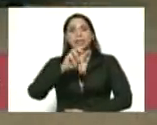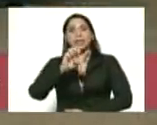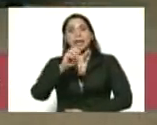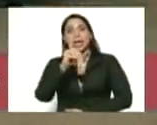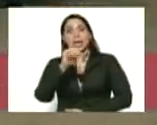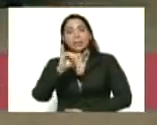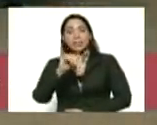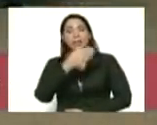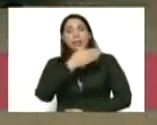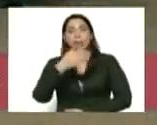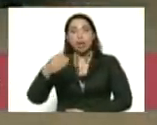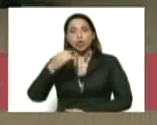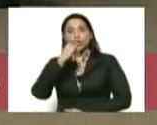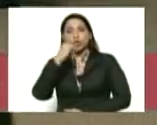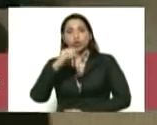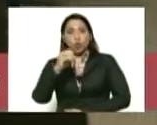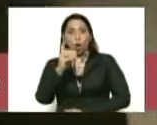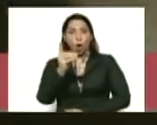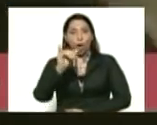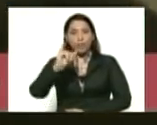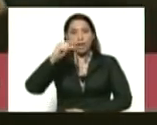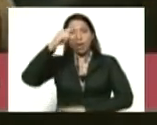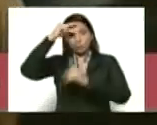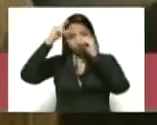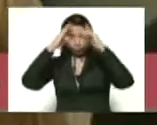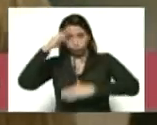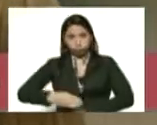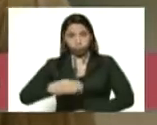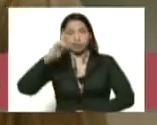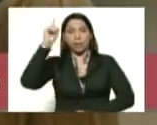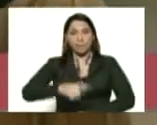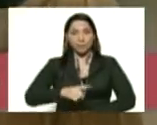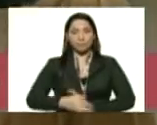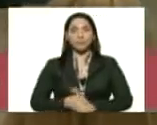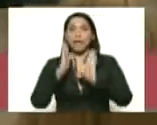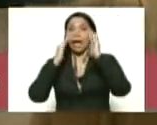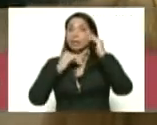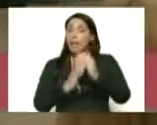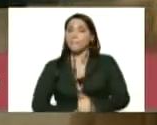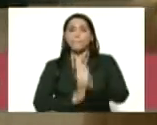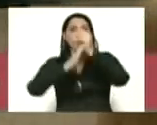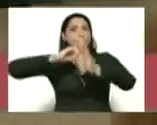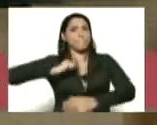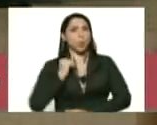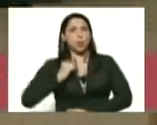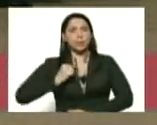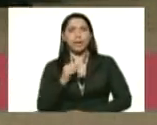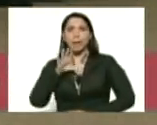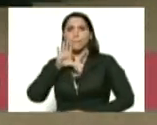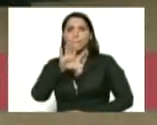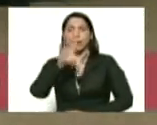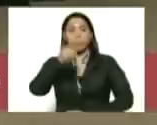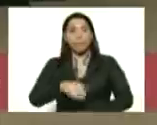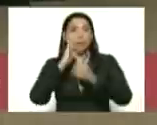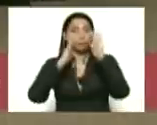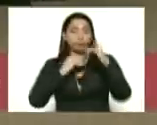de los cuatro componentes, más la milicia nacional bolivariana. Atención, líderes policiales del país, atención.